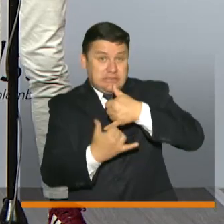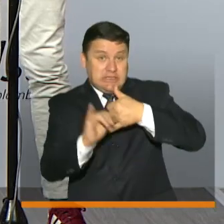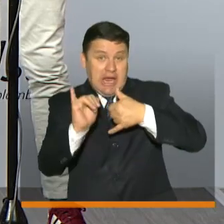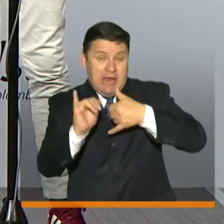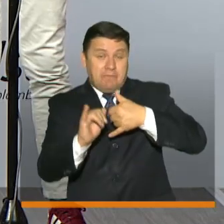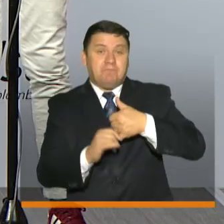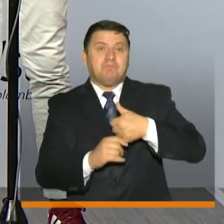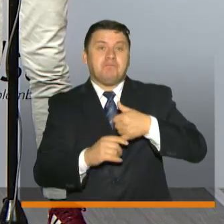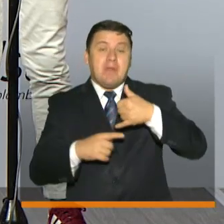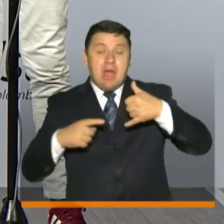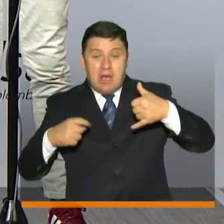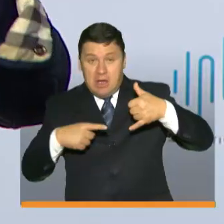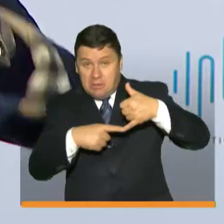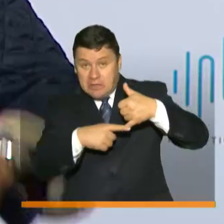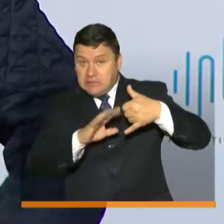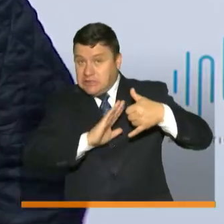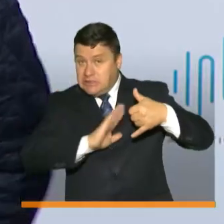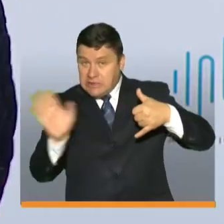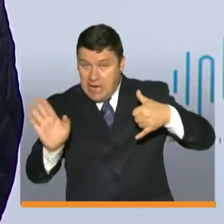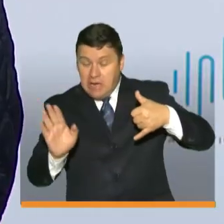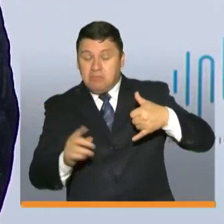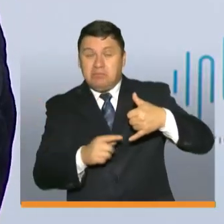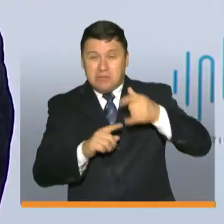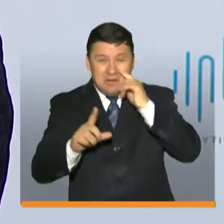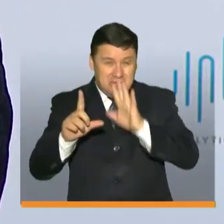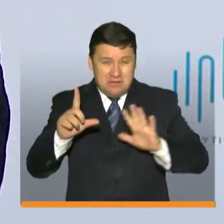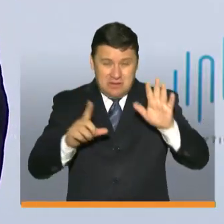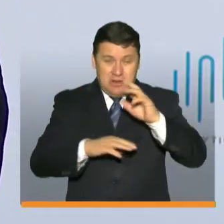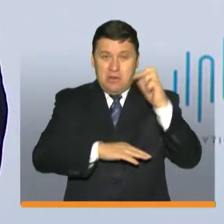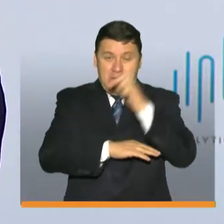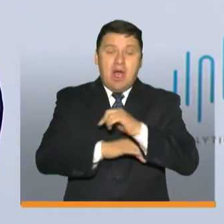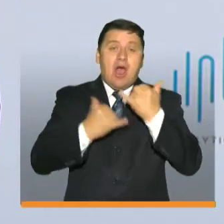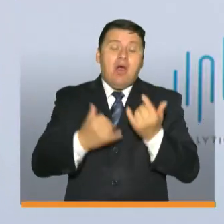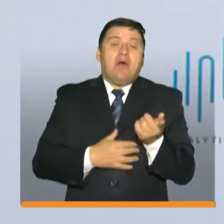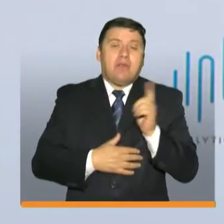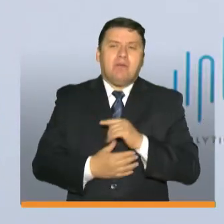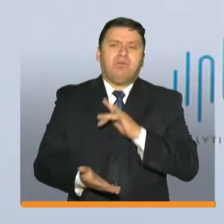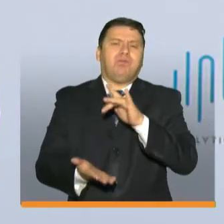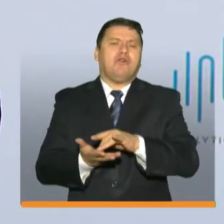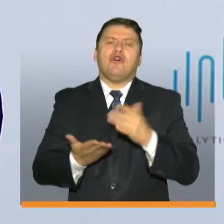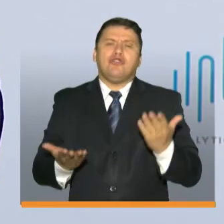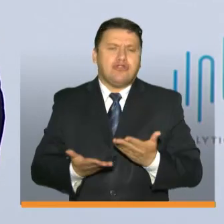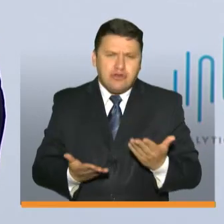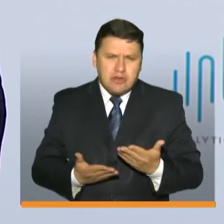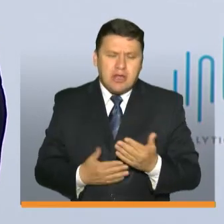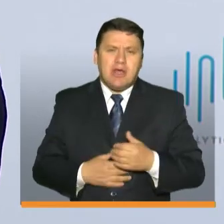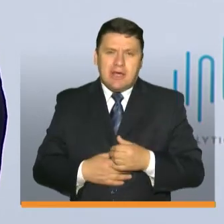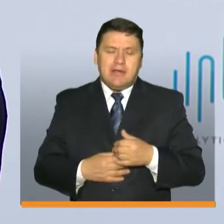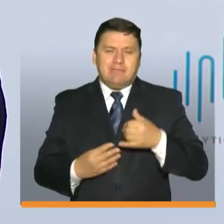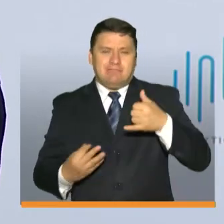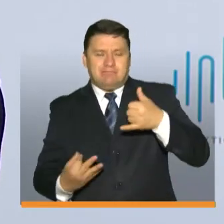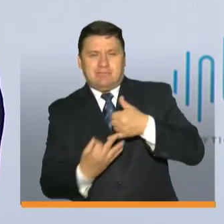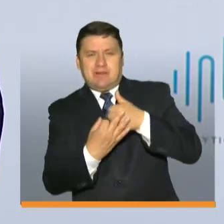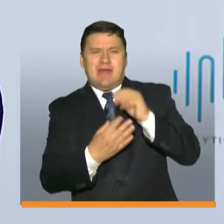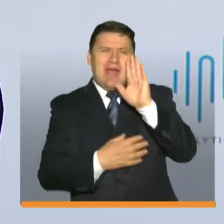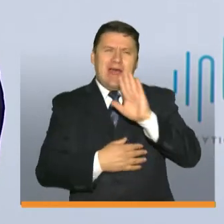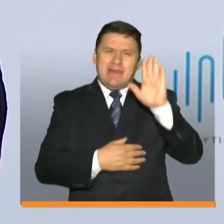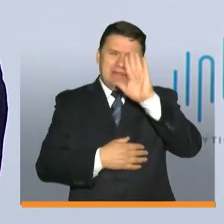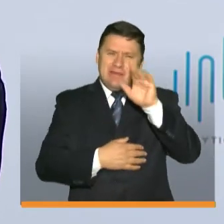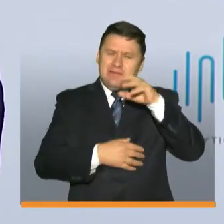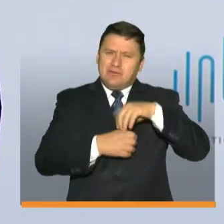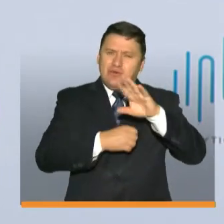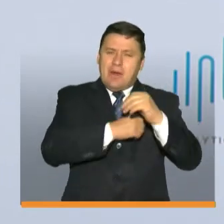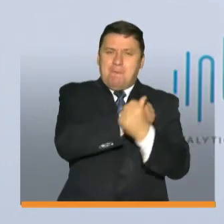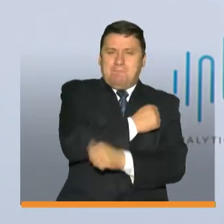pasamos por el amazonas acabamos de ver nuestro video esta semana en Putumayo también estuvimos en la región andina en el departamento Boyacá